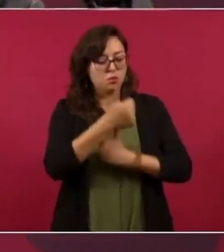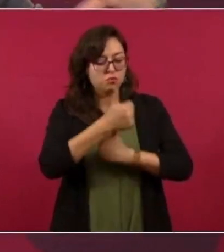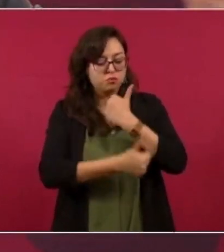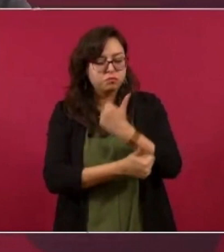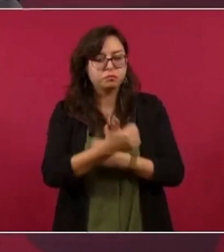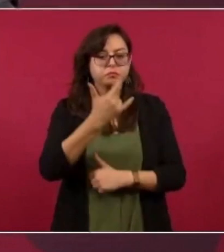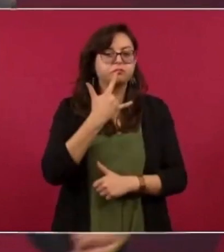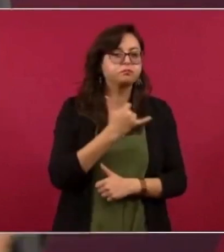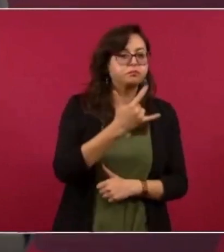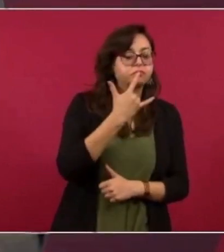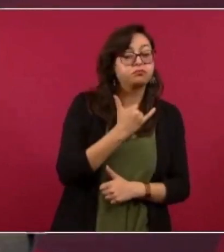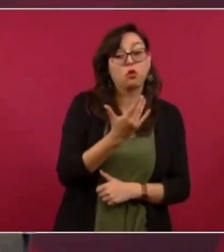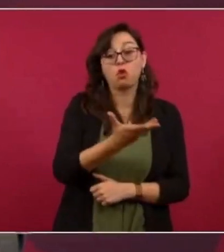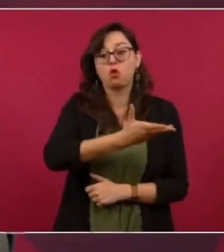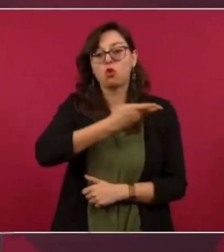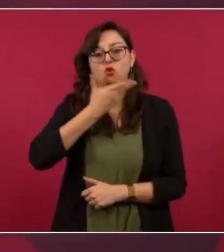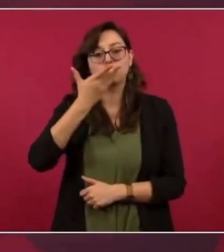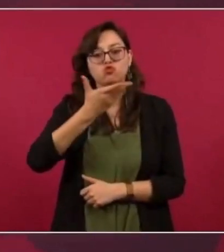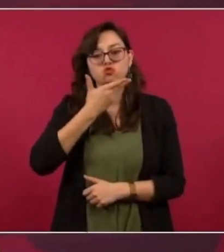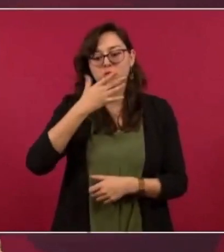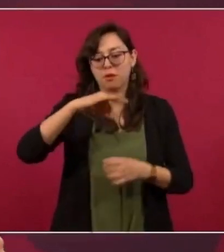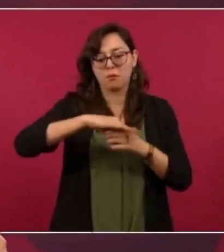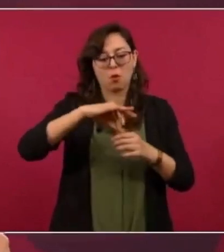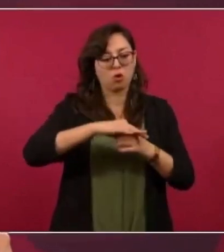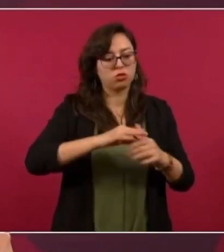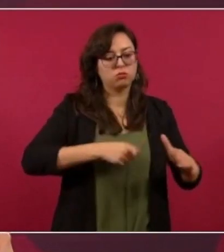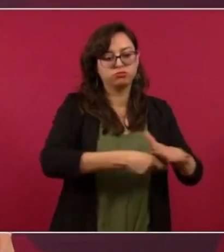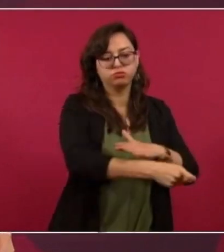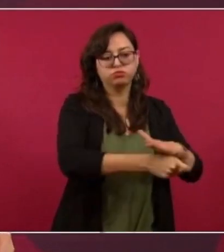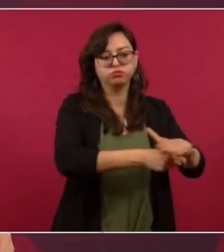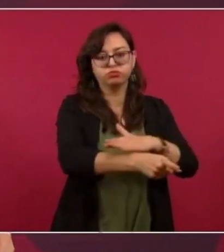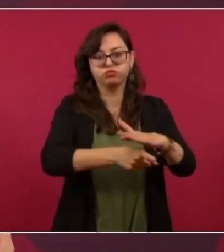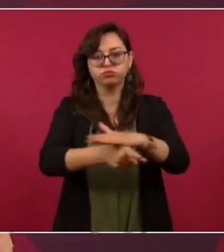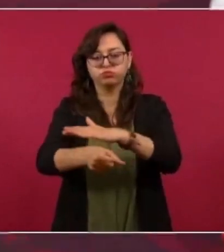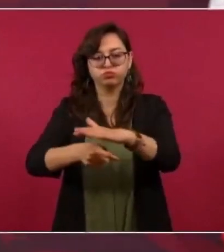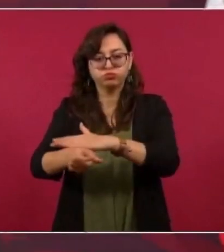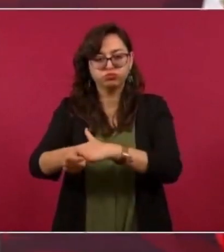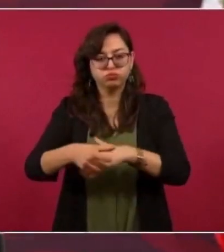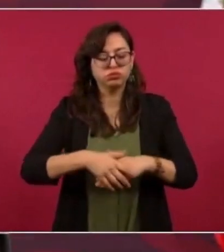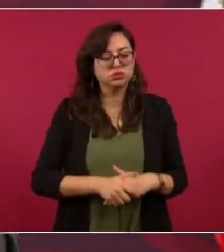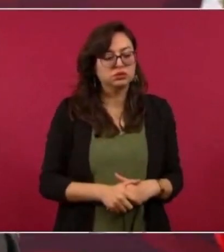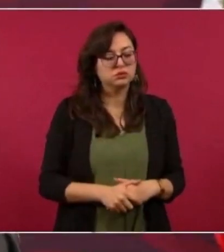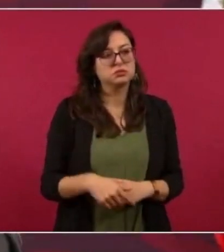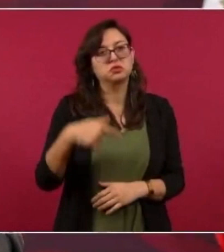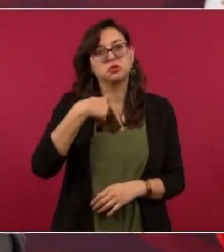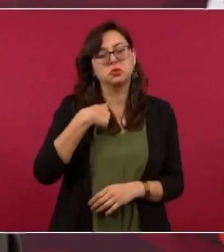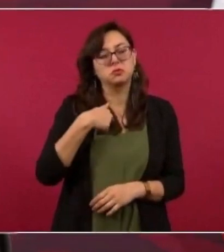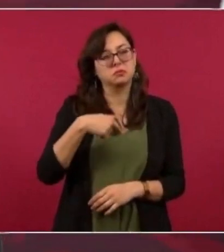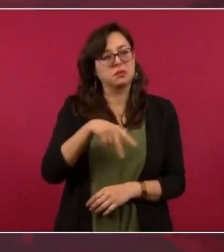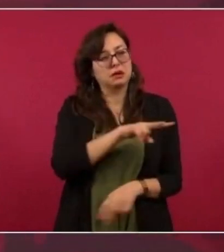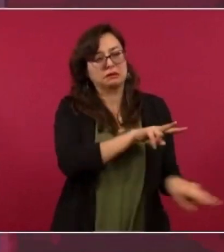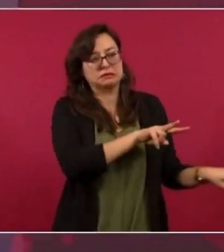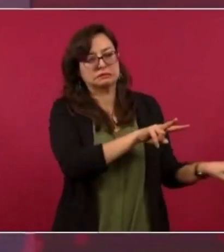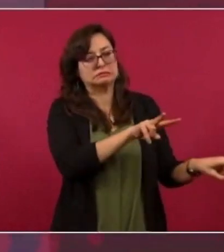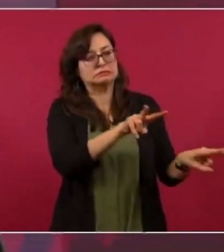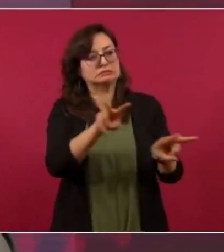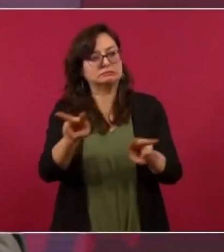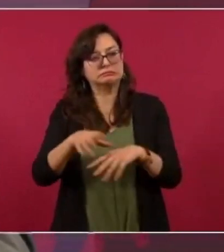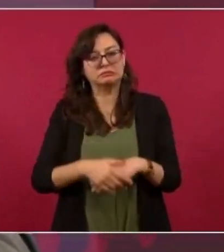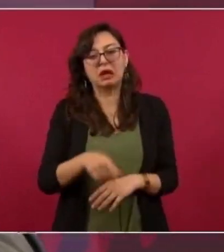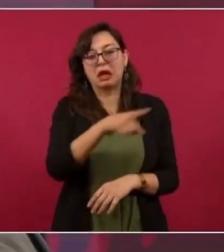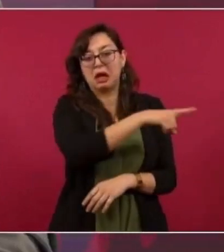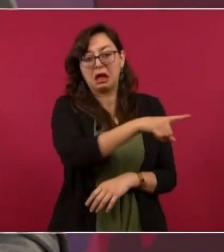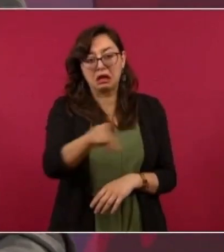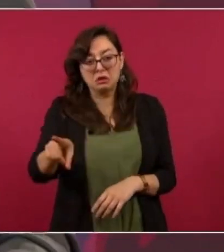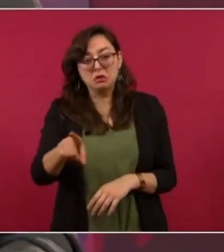contra de nosotros, decía yo que si ponían de candidata a una vaca, ganaba la vaca,